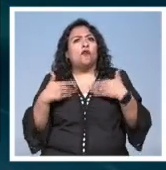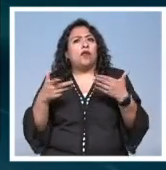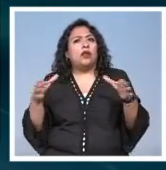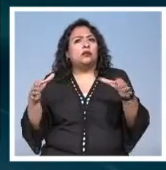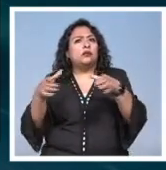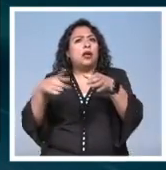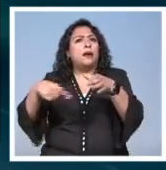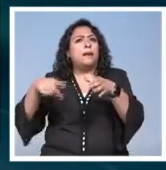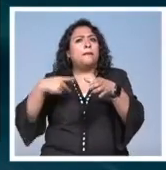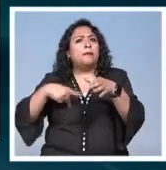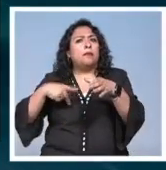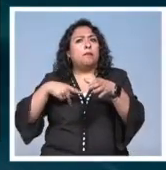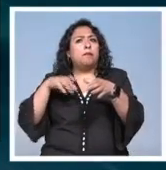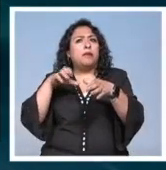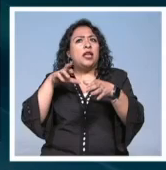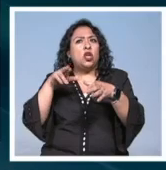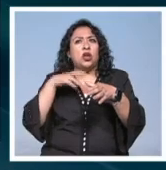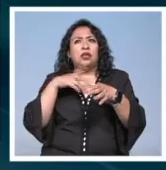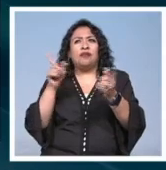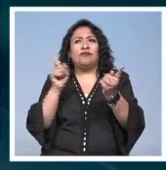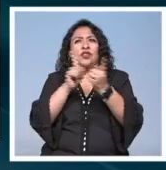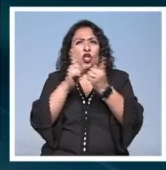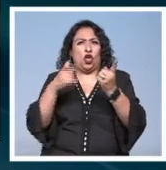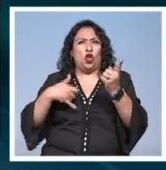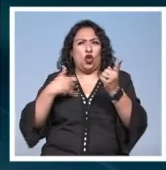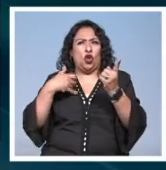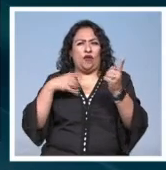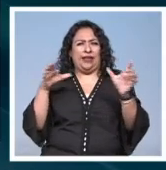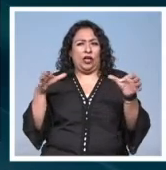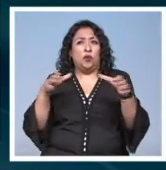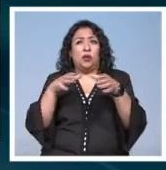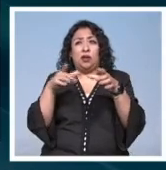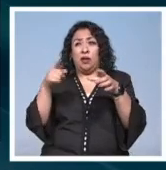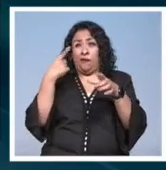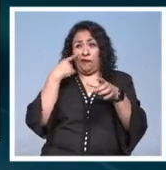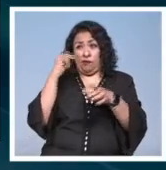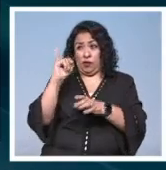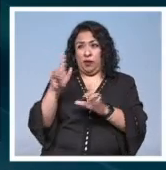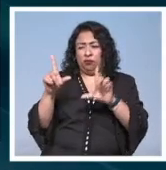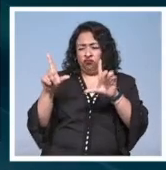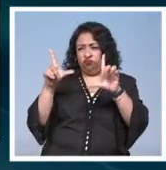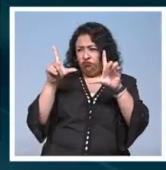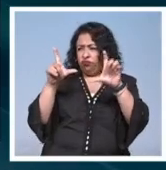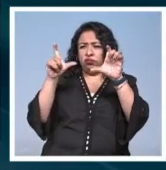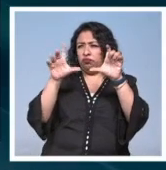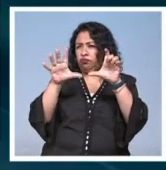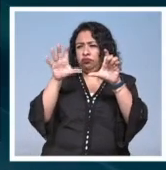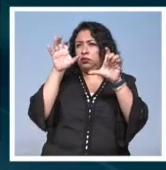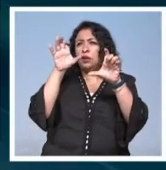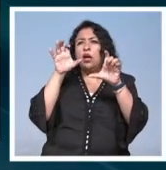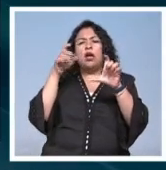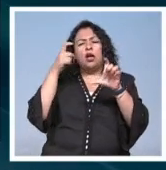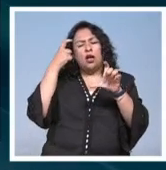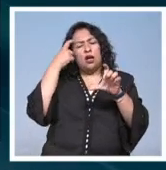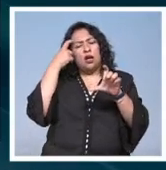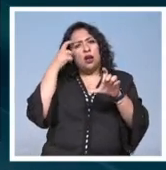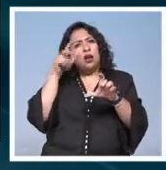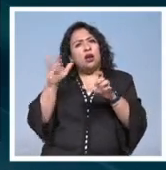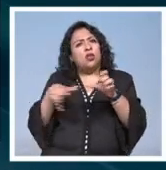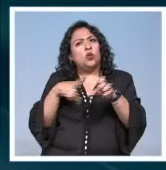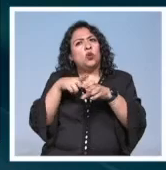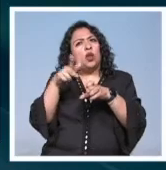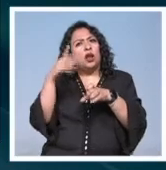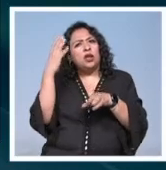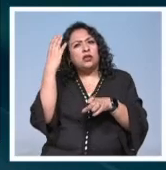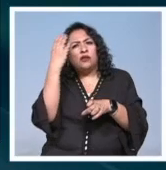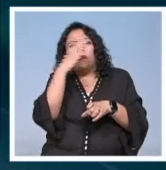menonitas y en un encuentro con una joven de la comunidad, capturó esta imagen que reflexiona sobre la naturaleza del retrato. Una